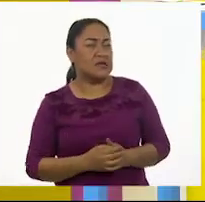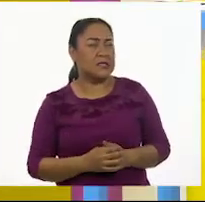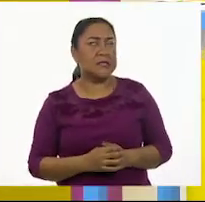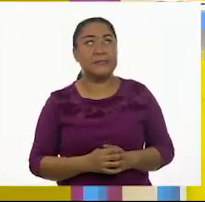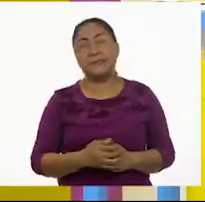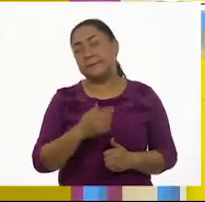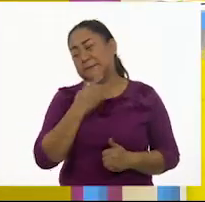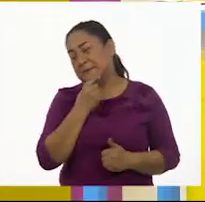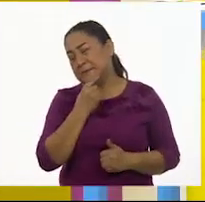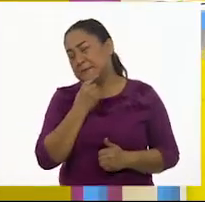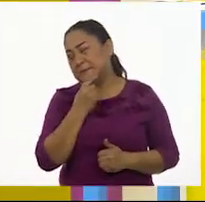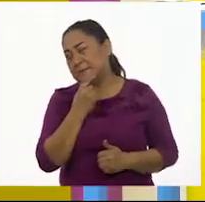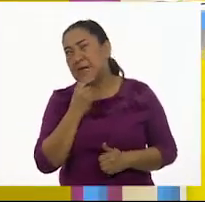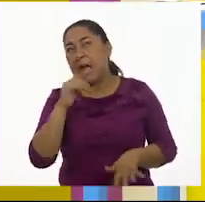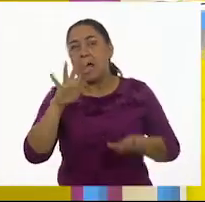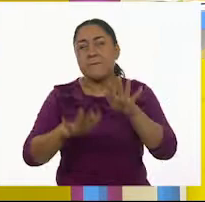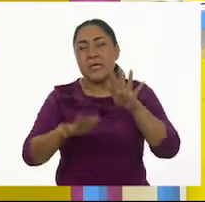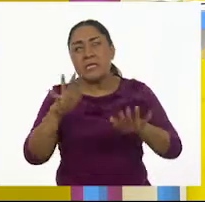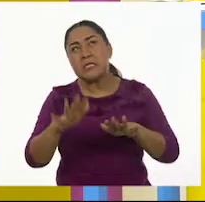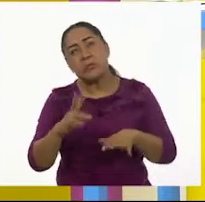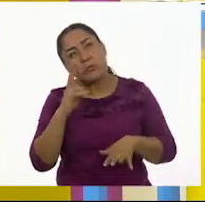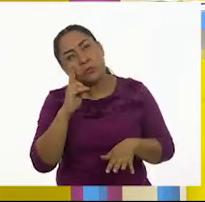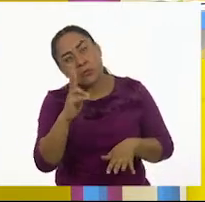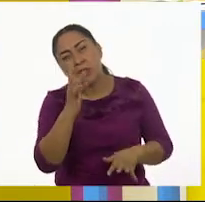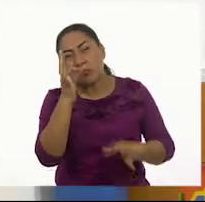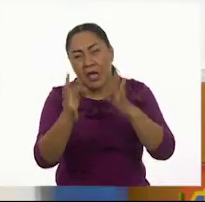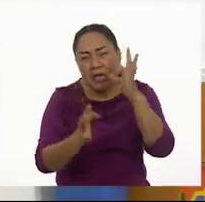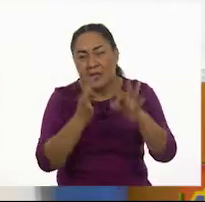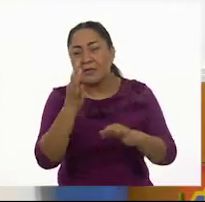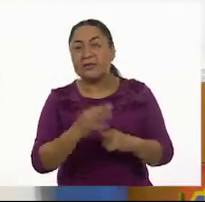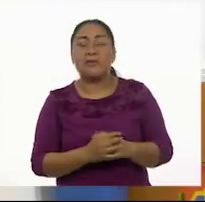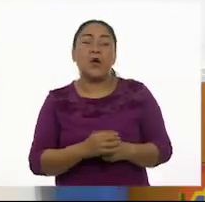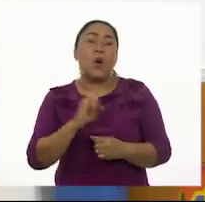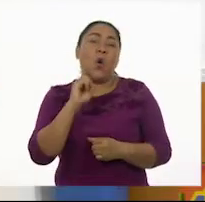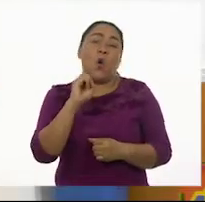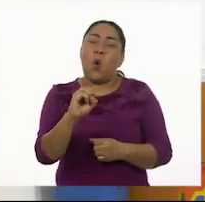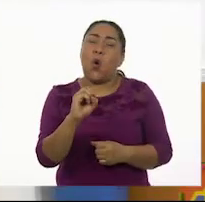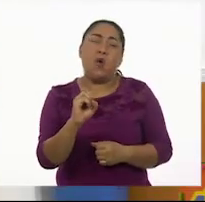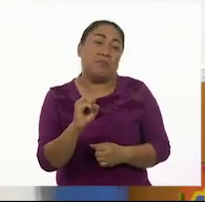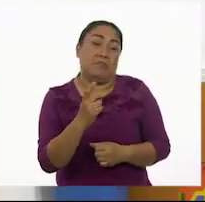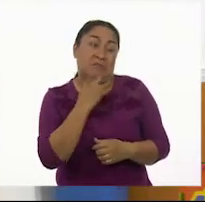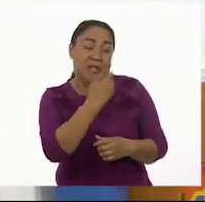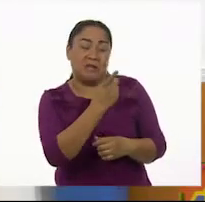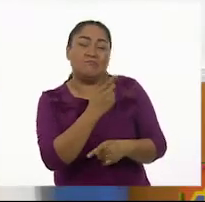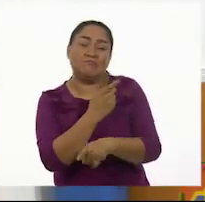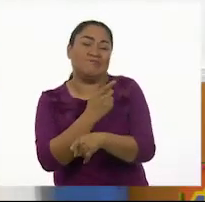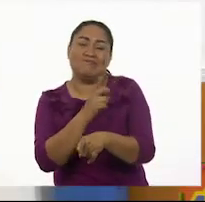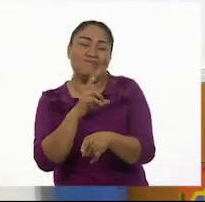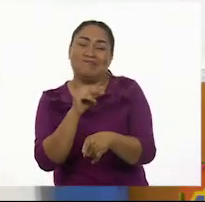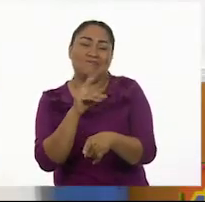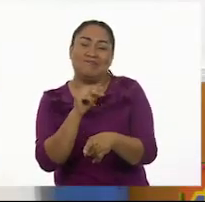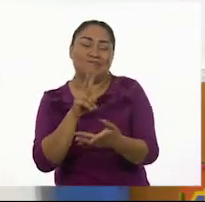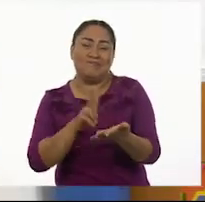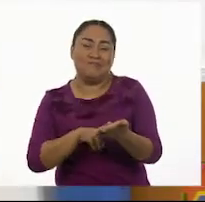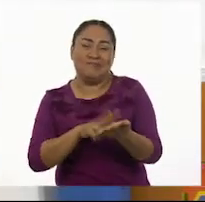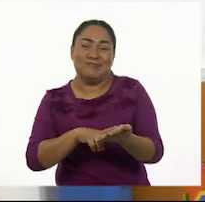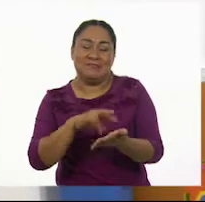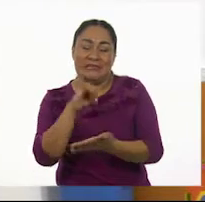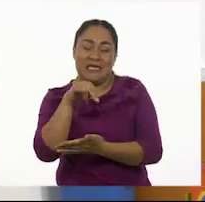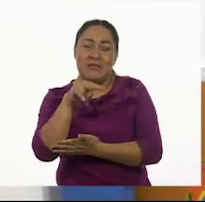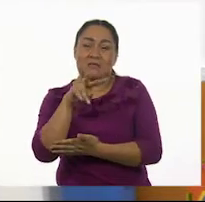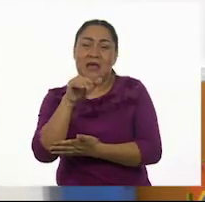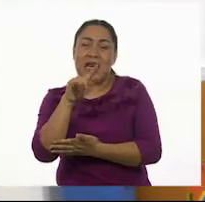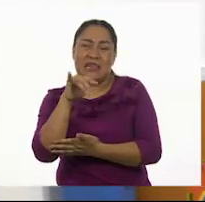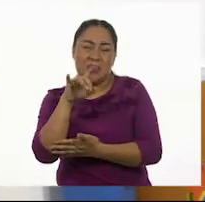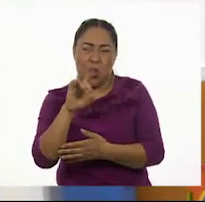Pues en algunas noticias. Cuando dicen que algo es inválido. Algo es inválido. ¿A qué se refieren cuando algo es inválido?